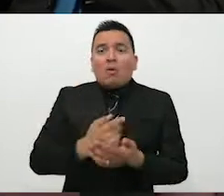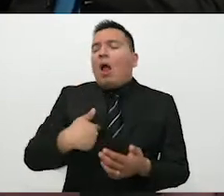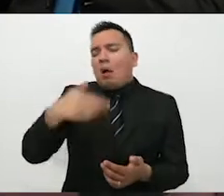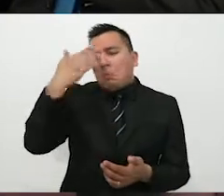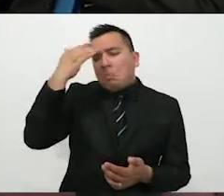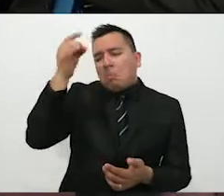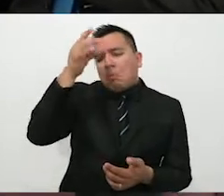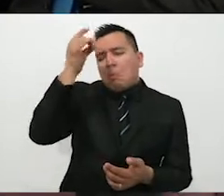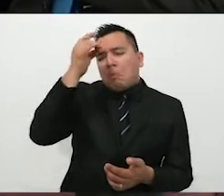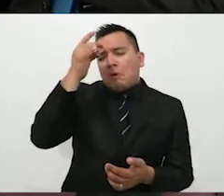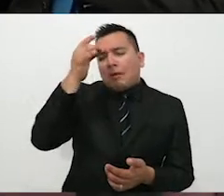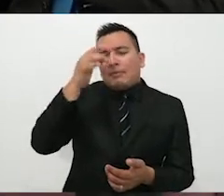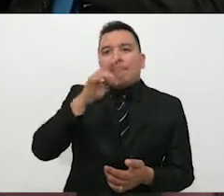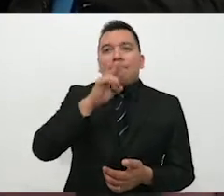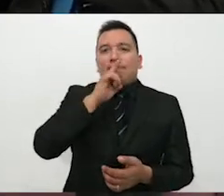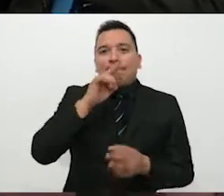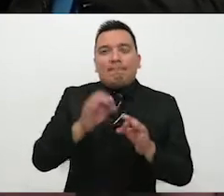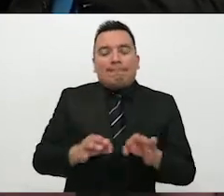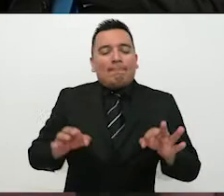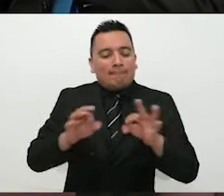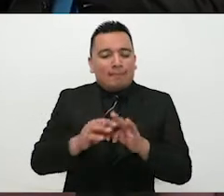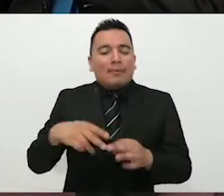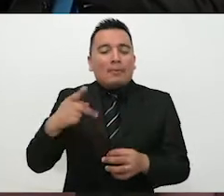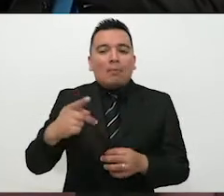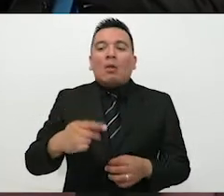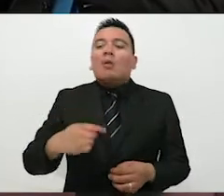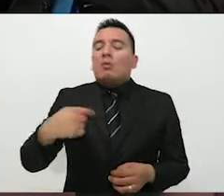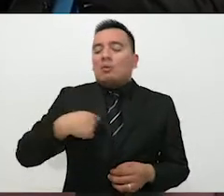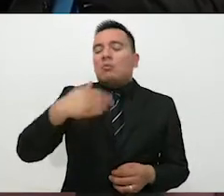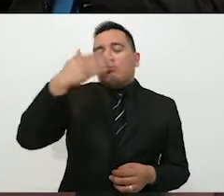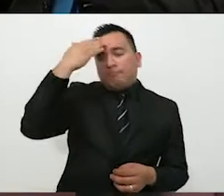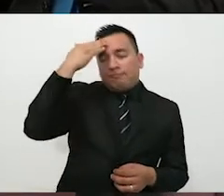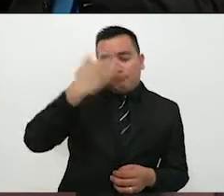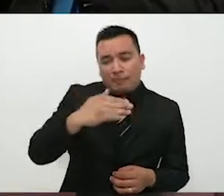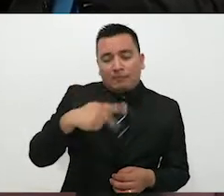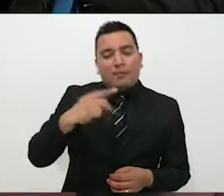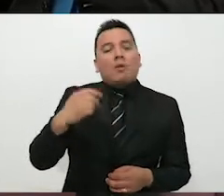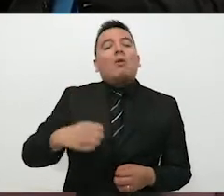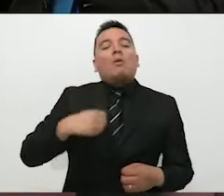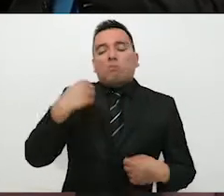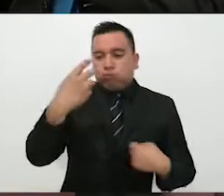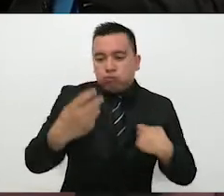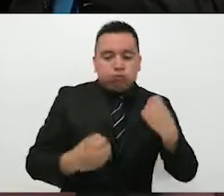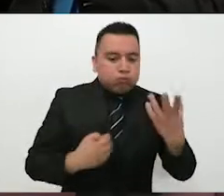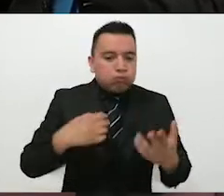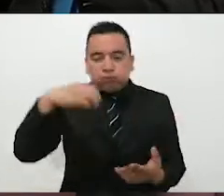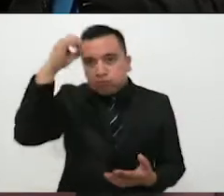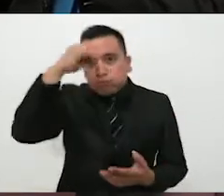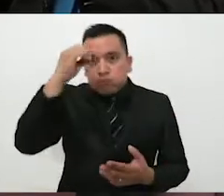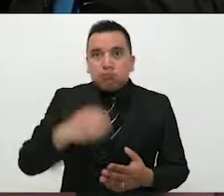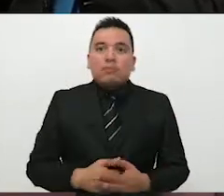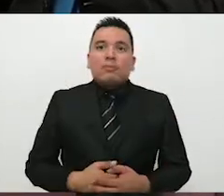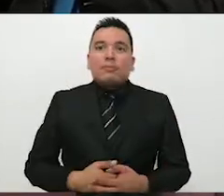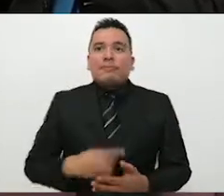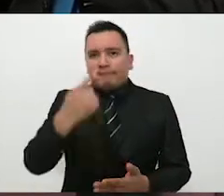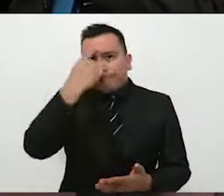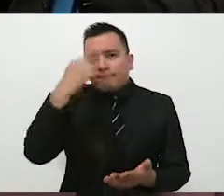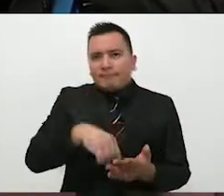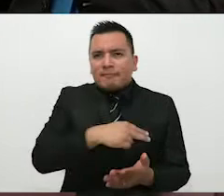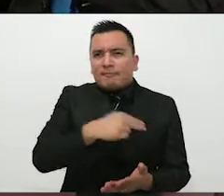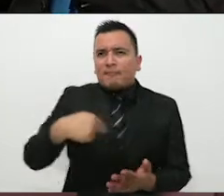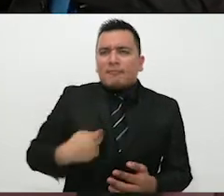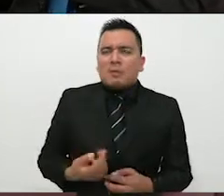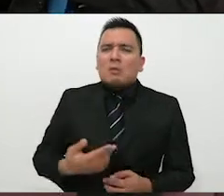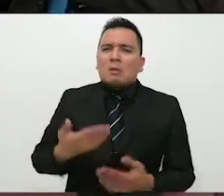quiera participar, que sepa criticar, que sepa dar su inquietud y que además pueda proponer alternativas de solución. Y creo que sí lo estamos